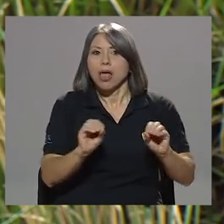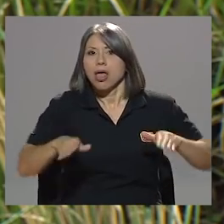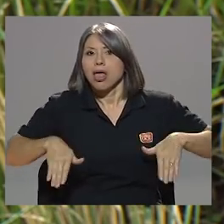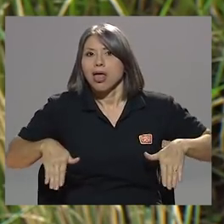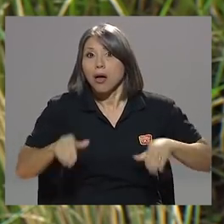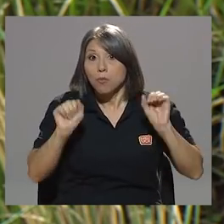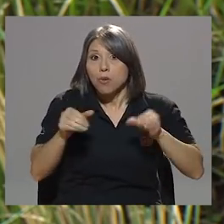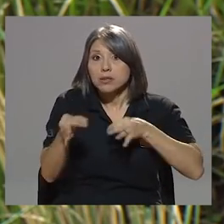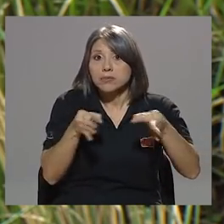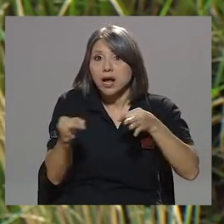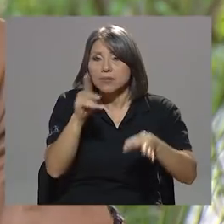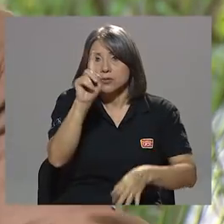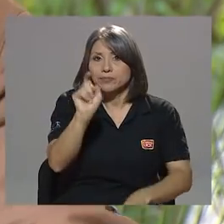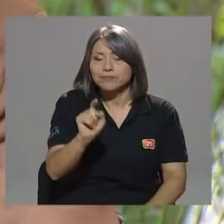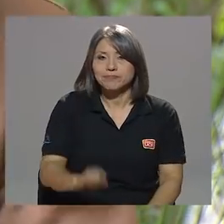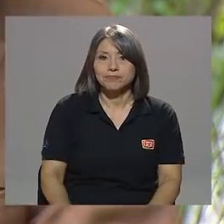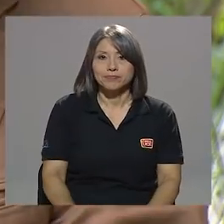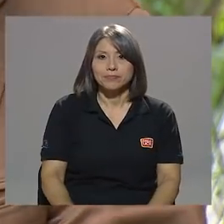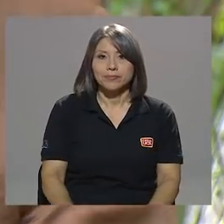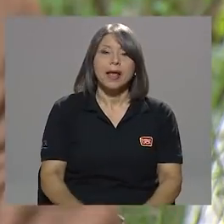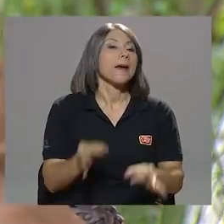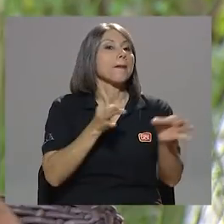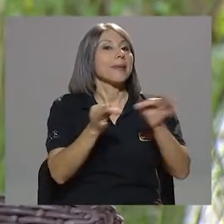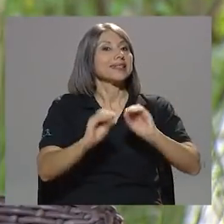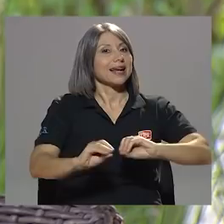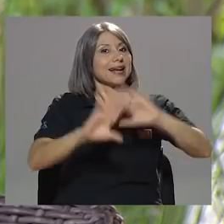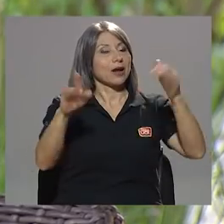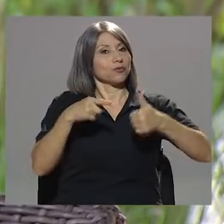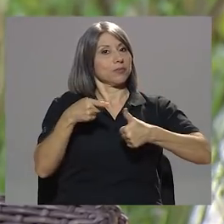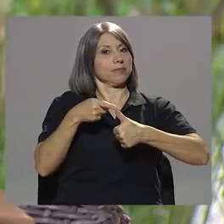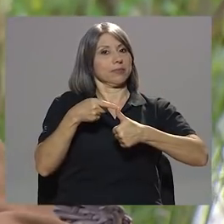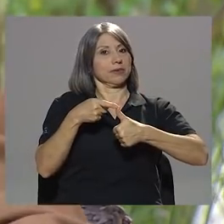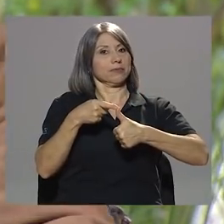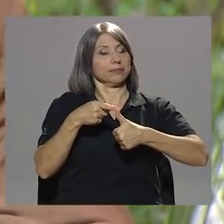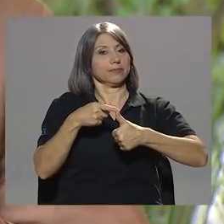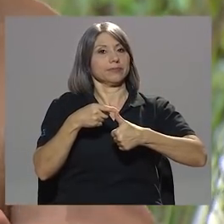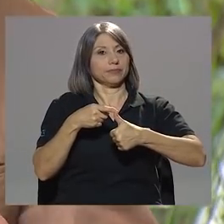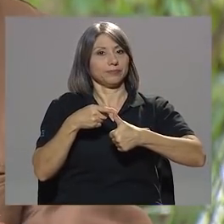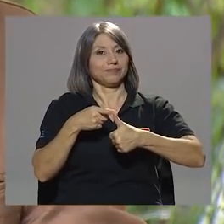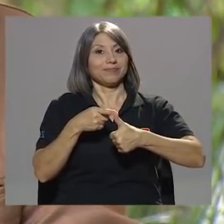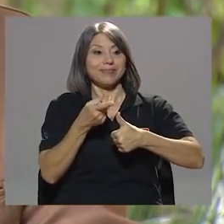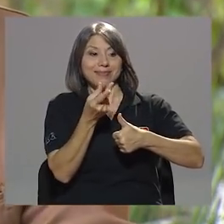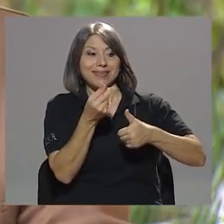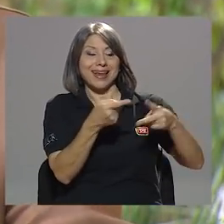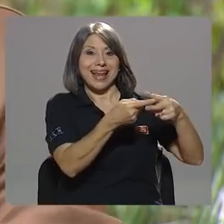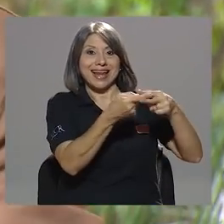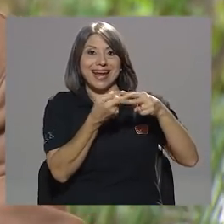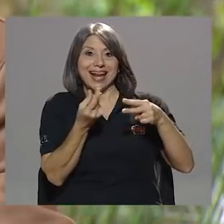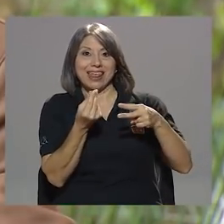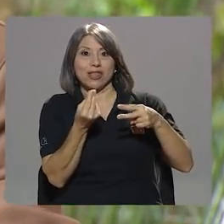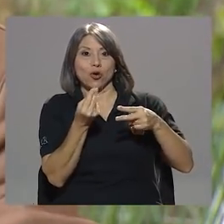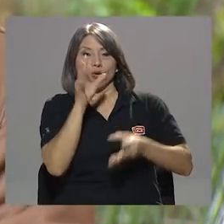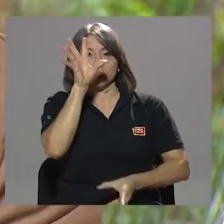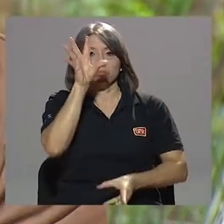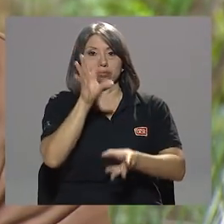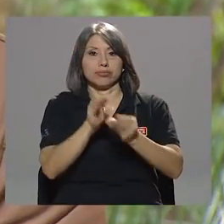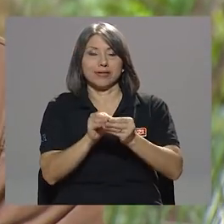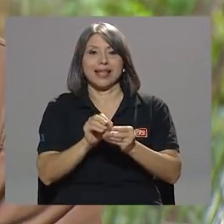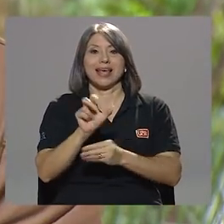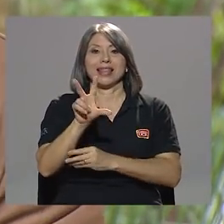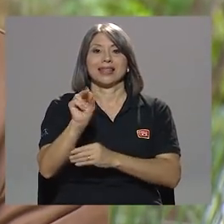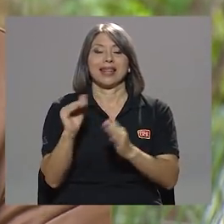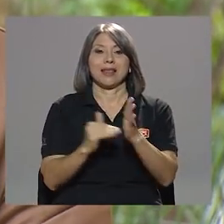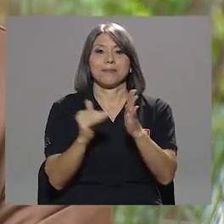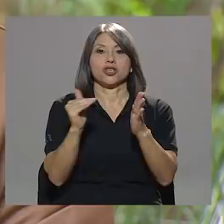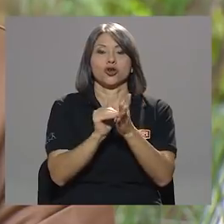¿Me lo podría explicar, don Juan Carlos? Para estar claro, primero que nada, señor, el crédito es por 30 millones de dólares.